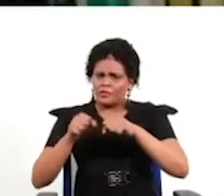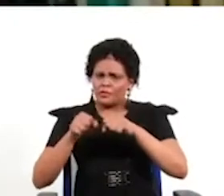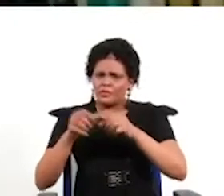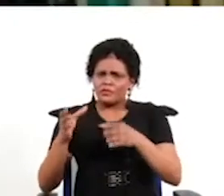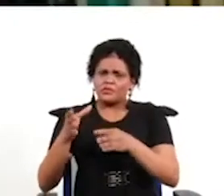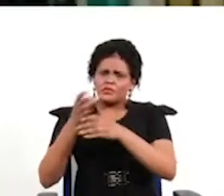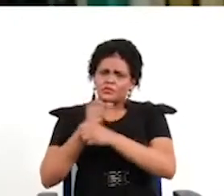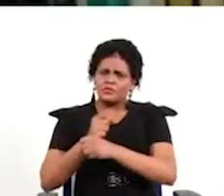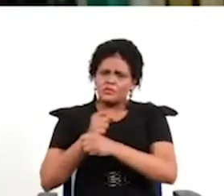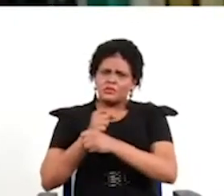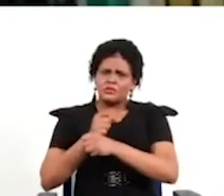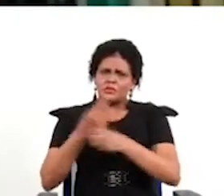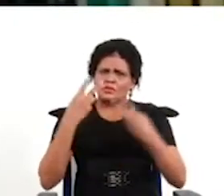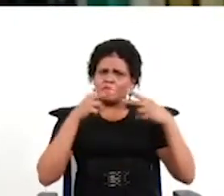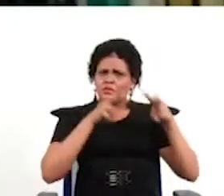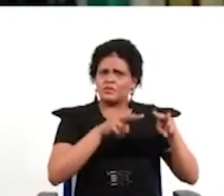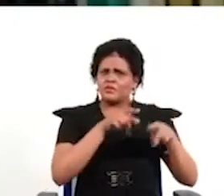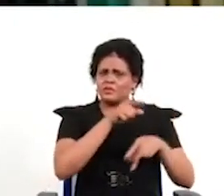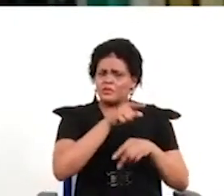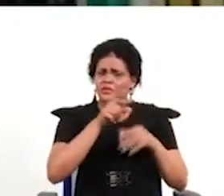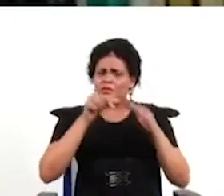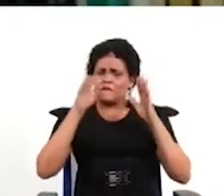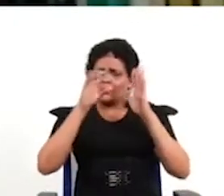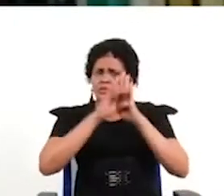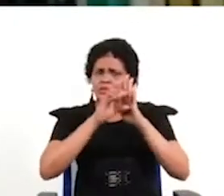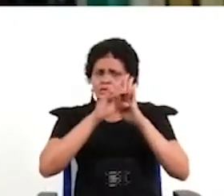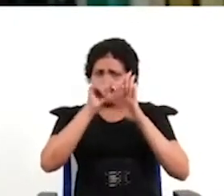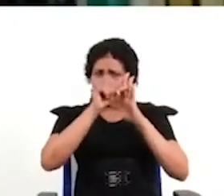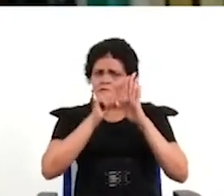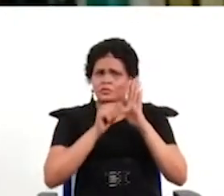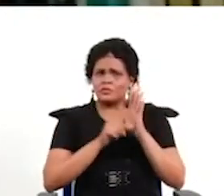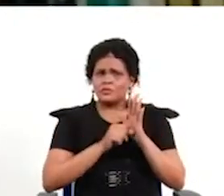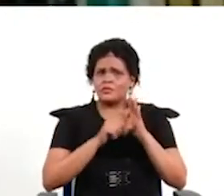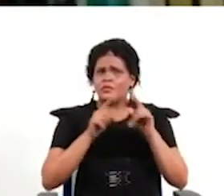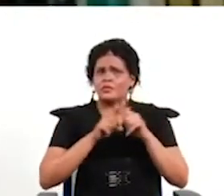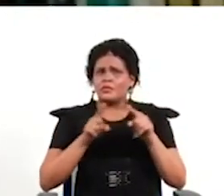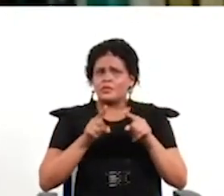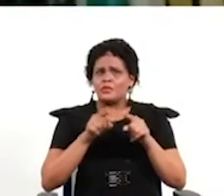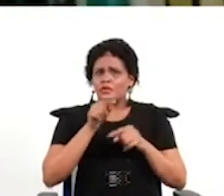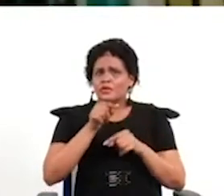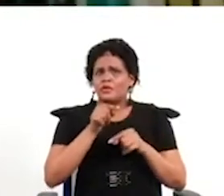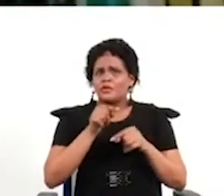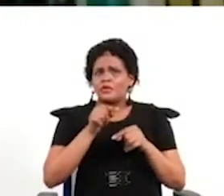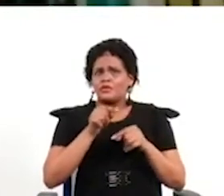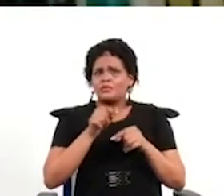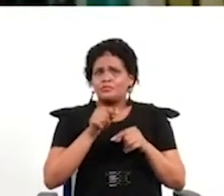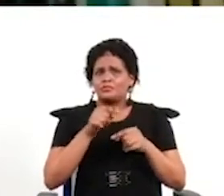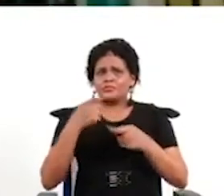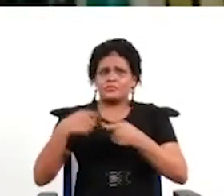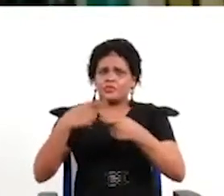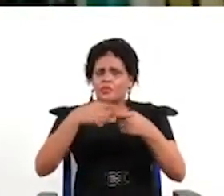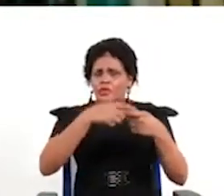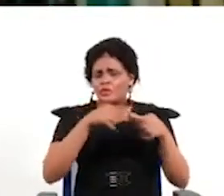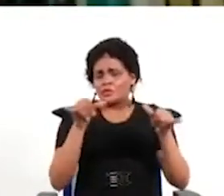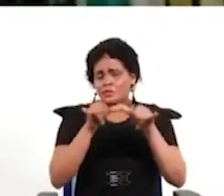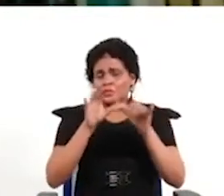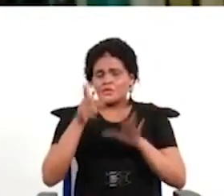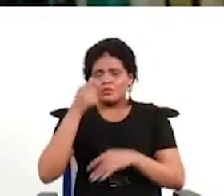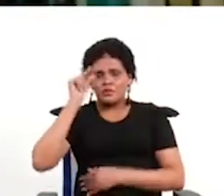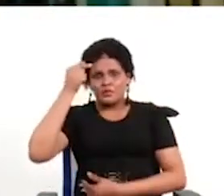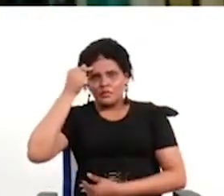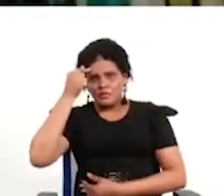evidencia que desde las instituciones no se dio un tratamiento y particularmente desde los gobiernos en estos dos casos